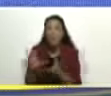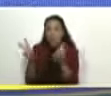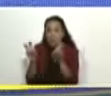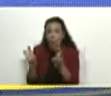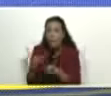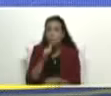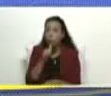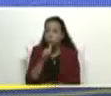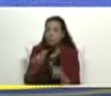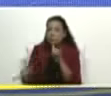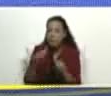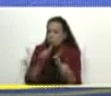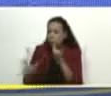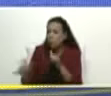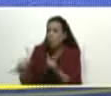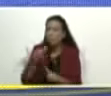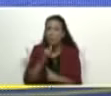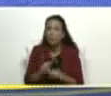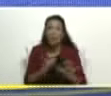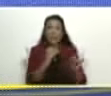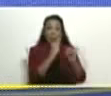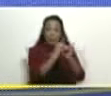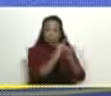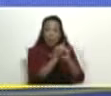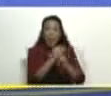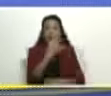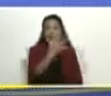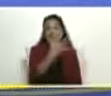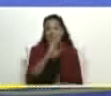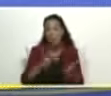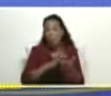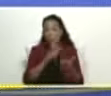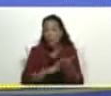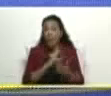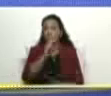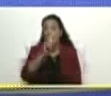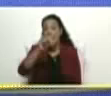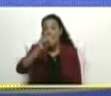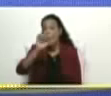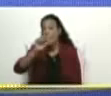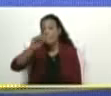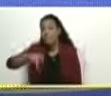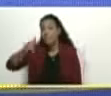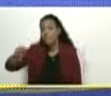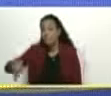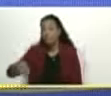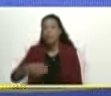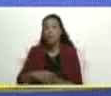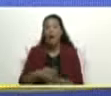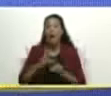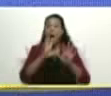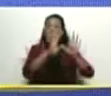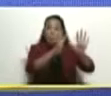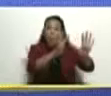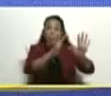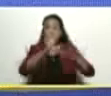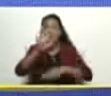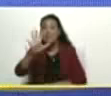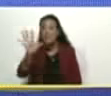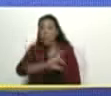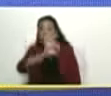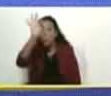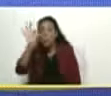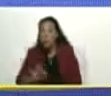reportados por ustedes a través de la línea 58 de la BEM-APP a un 95%